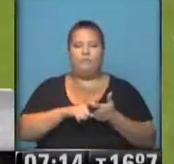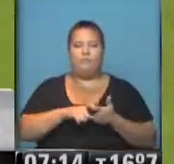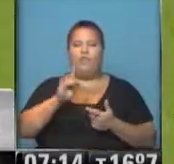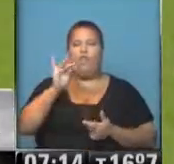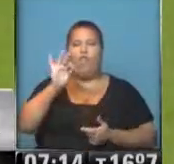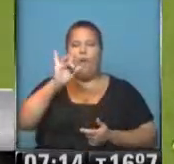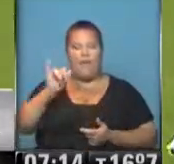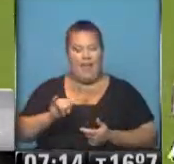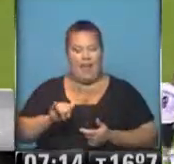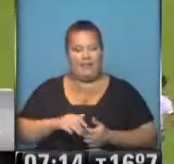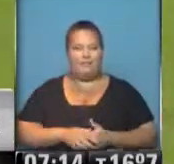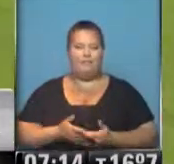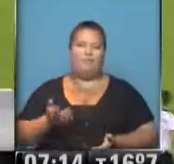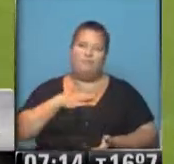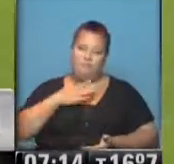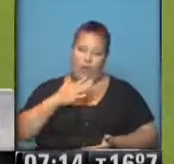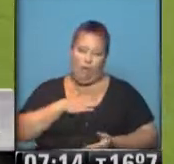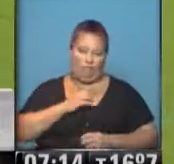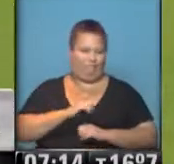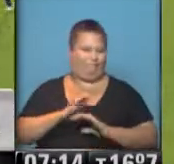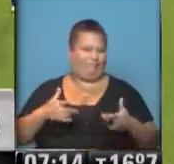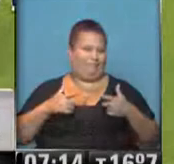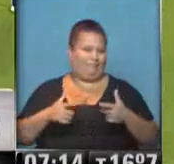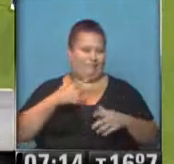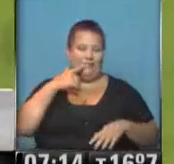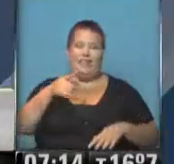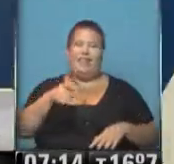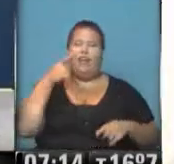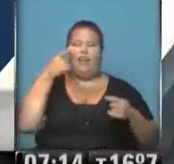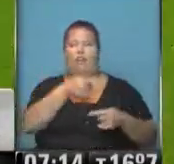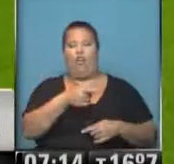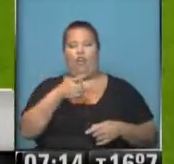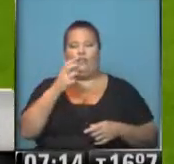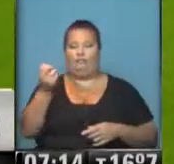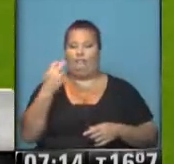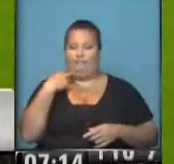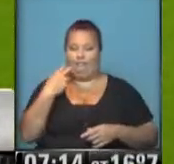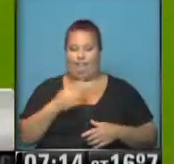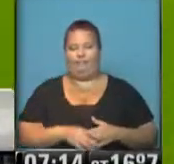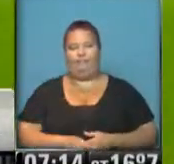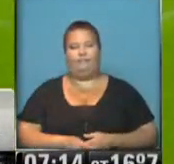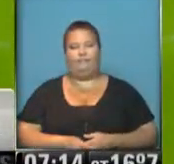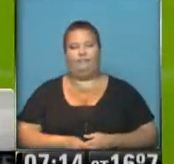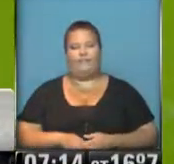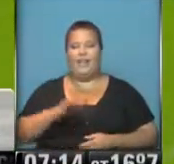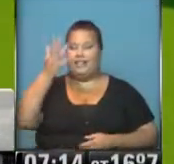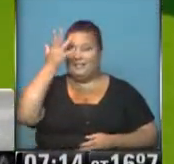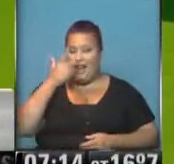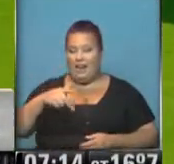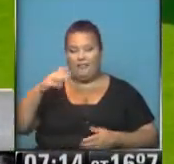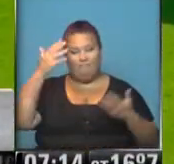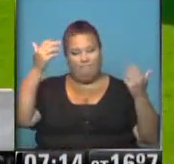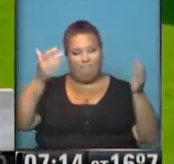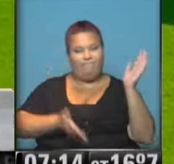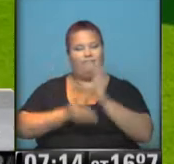Domínguez. Pobre, ¿no? Qué carambola, increíble. En contra de su propia valla, el ciclón que se despidió para